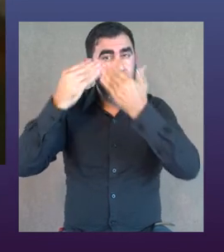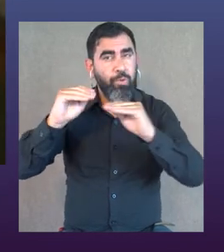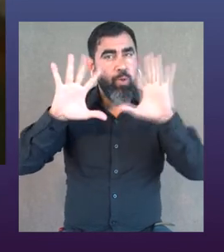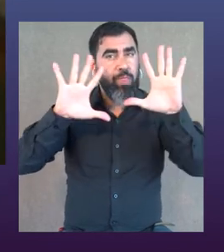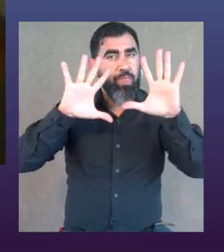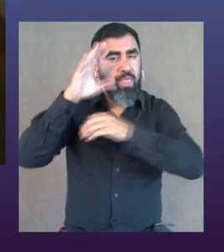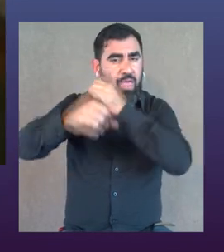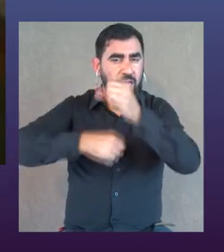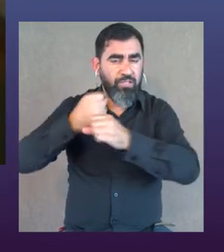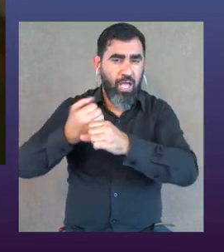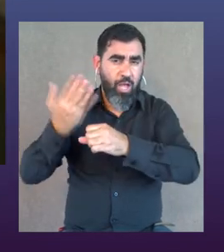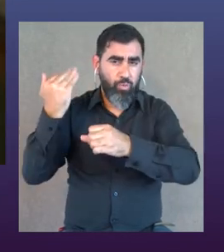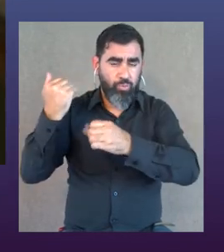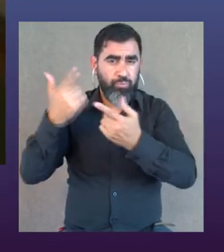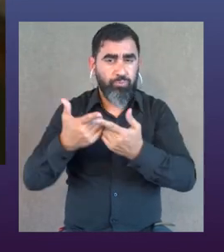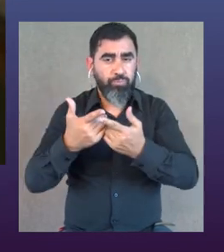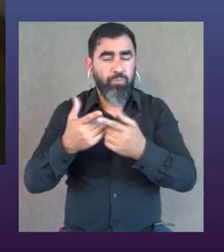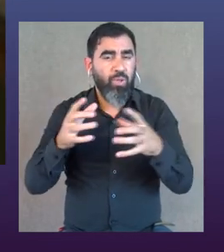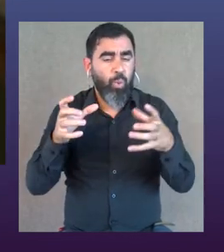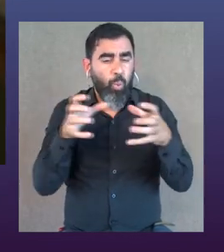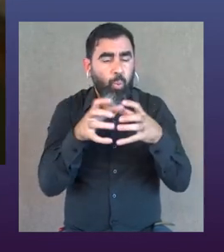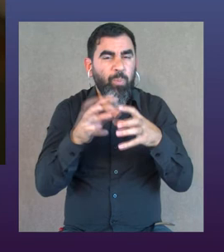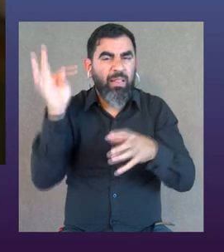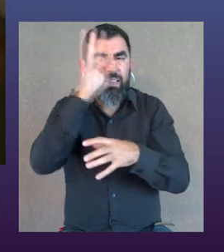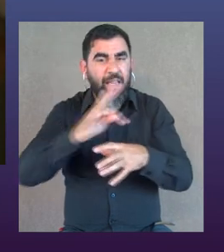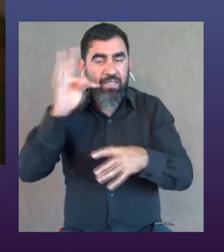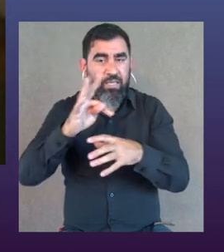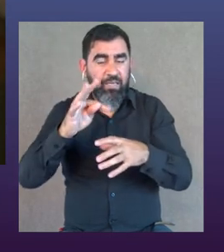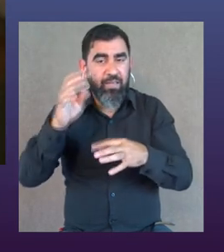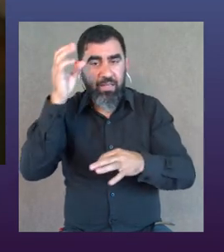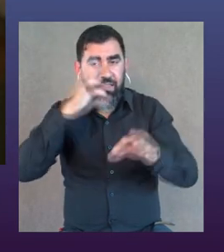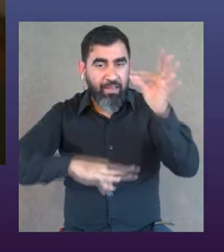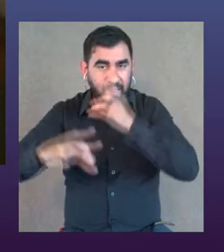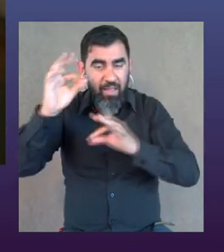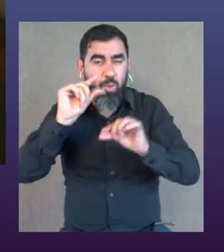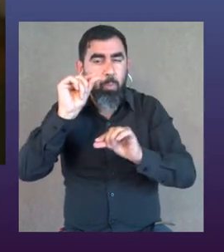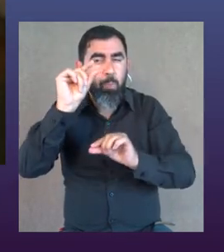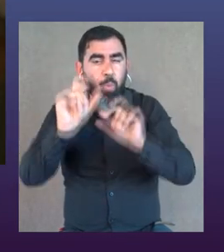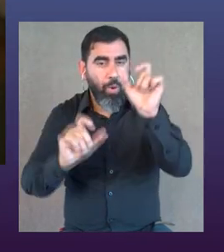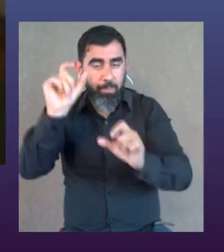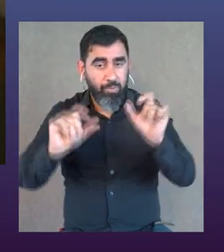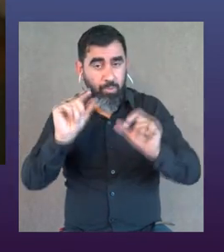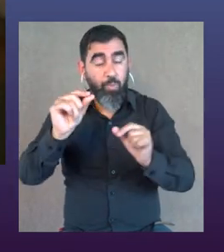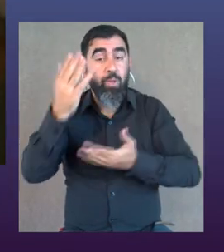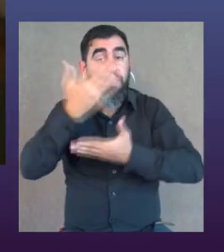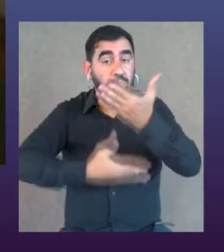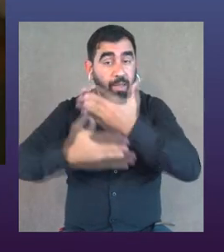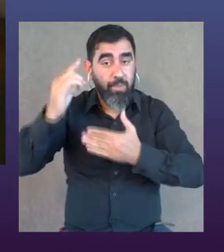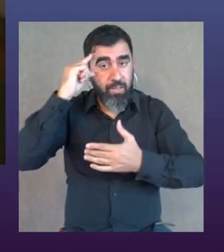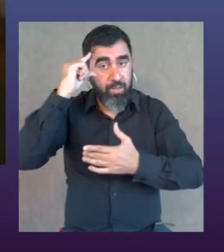que en realidad comenzó hace diez años con un pequeño taller de teatro de poquitas personas con